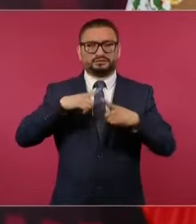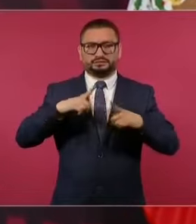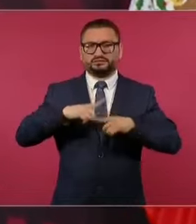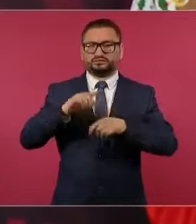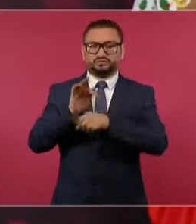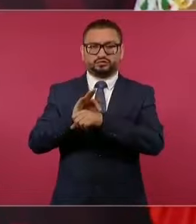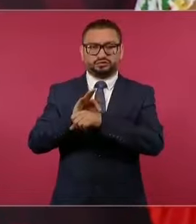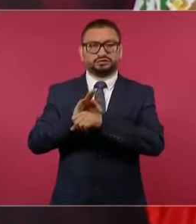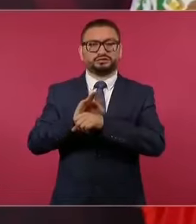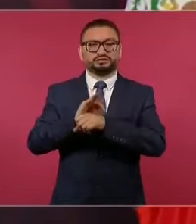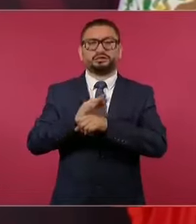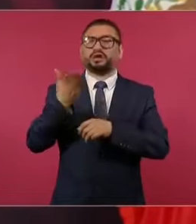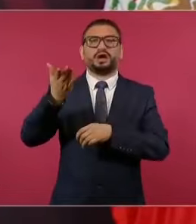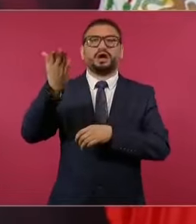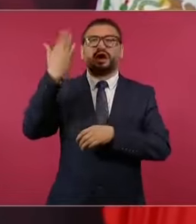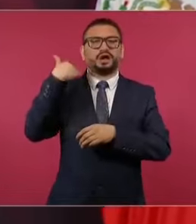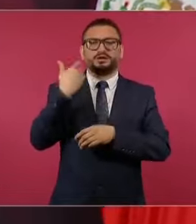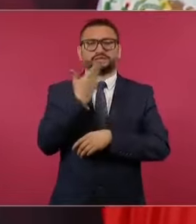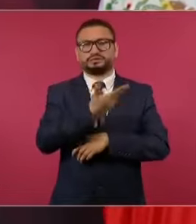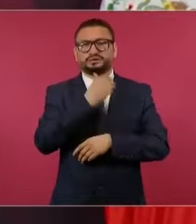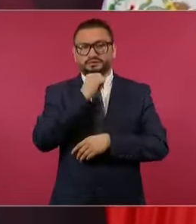aunque no lo había solicitado.